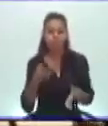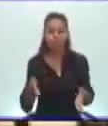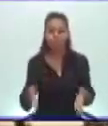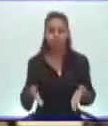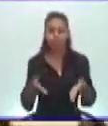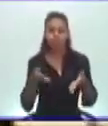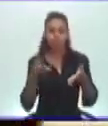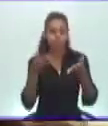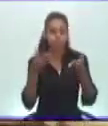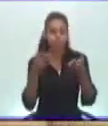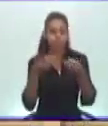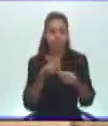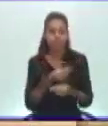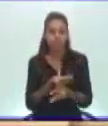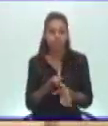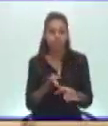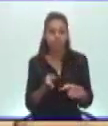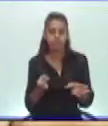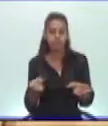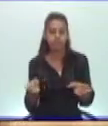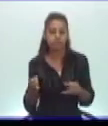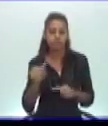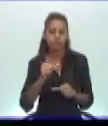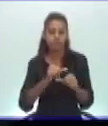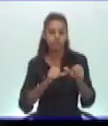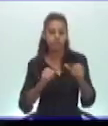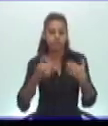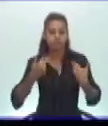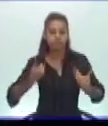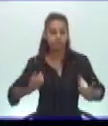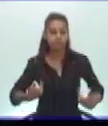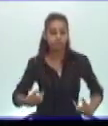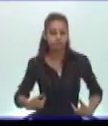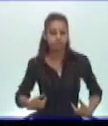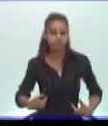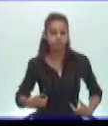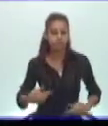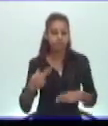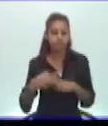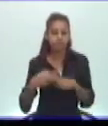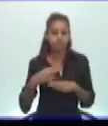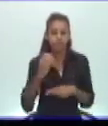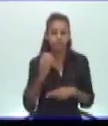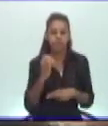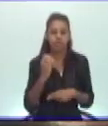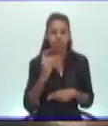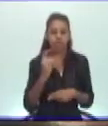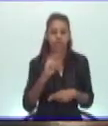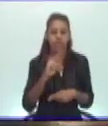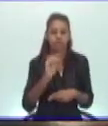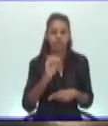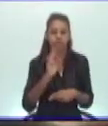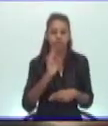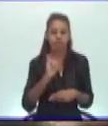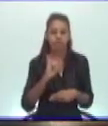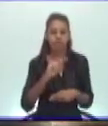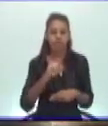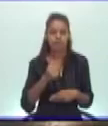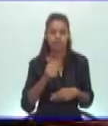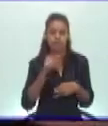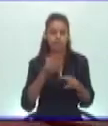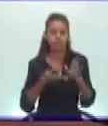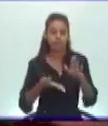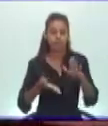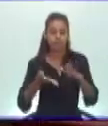sustancia natural que tenemos nosotros en nuestro organismo que se llama endorfina. Y cuando esa endorfina se eleva,